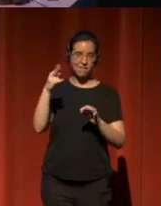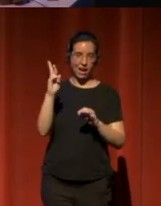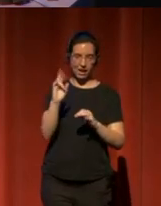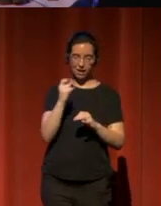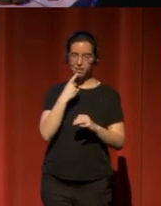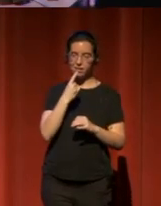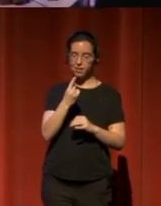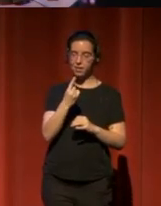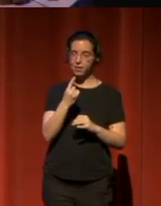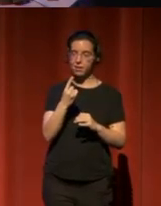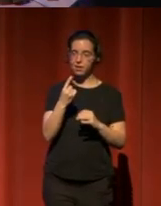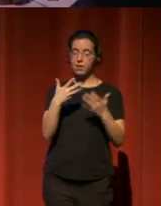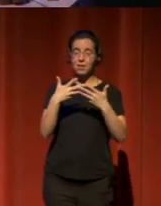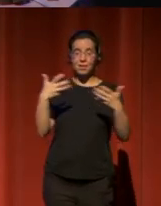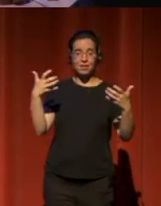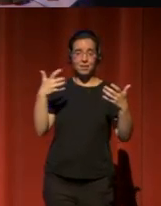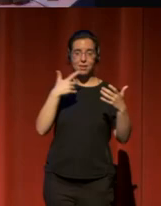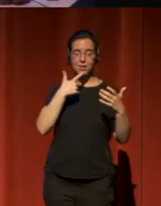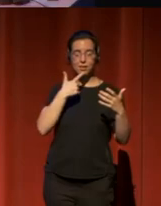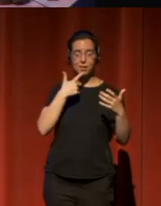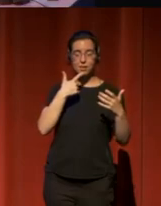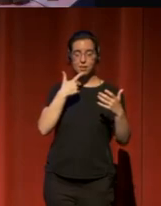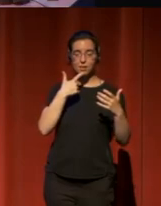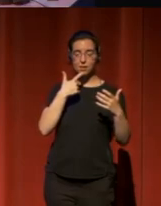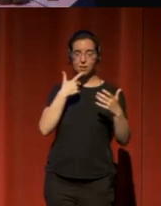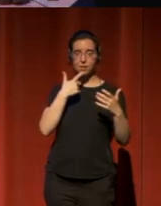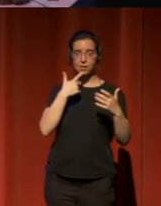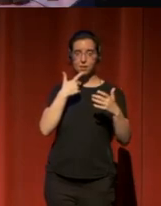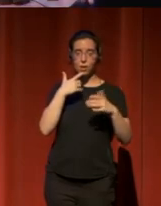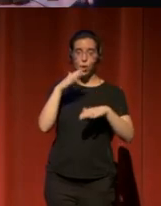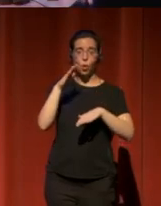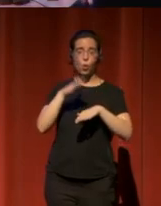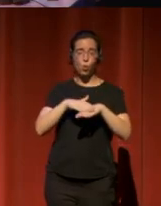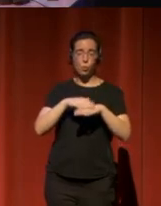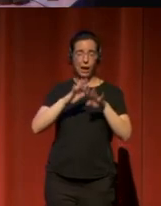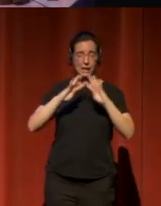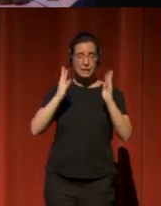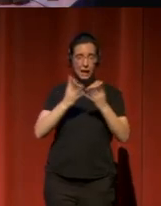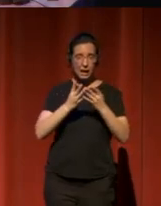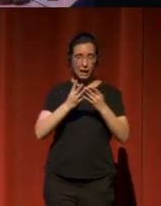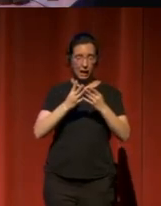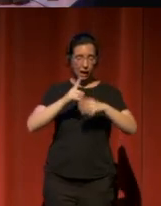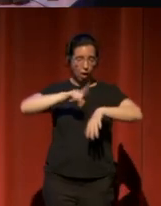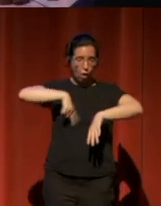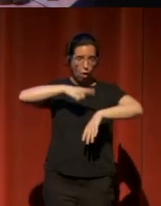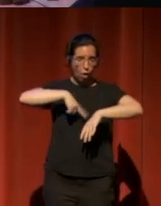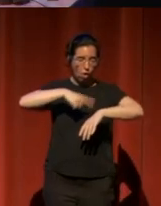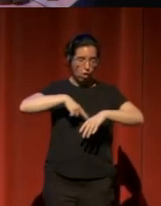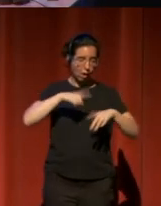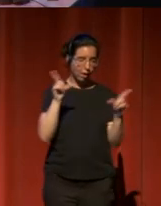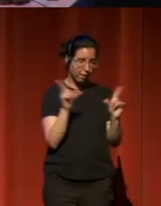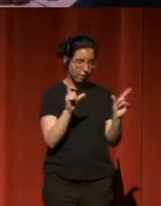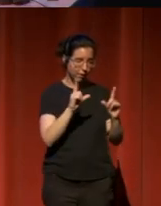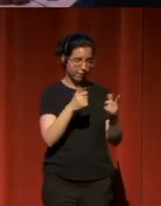Klinenberg afirma que debido a pasamos tanto tiempo en las pantallas o internet, necesitamos desesperadamente